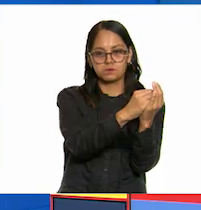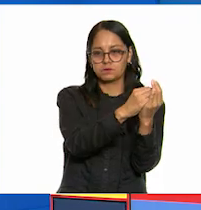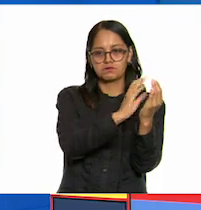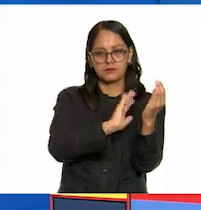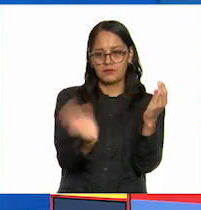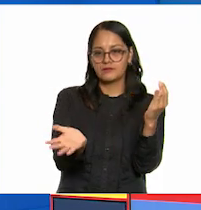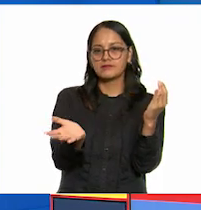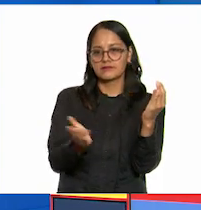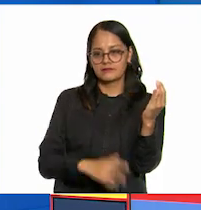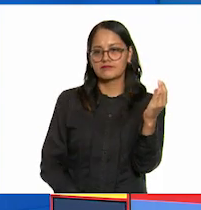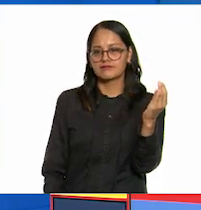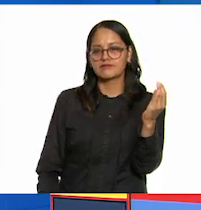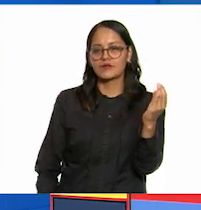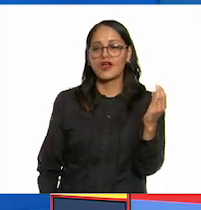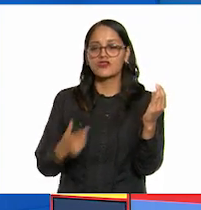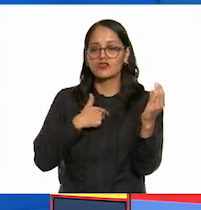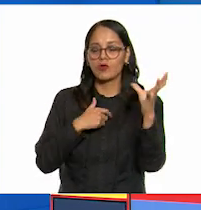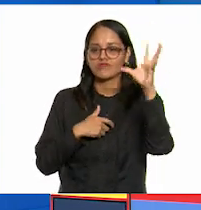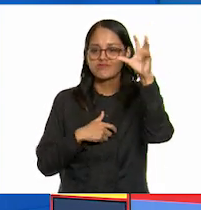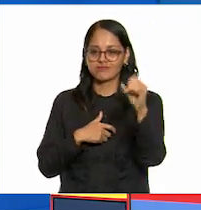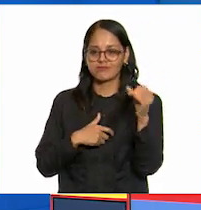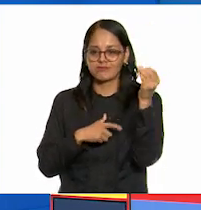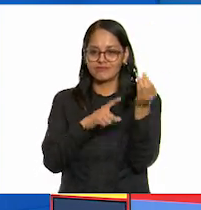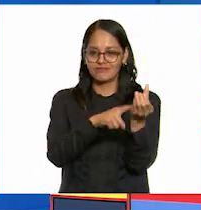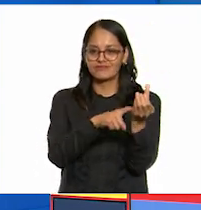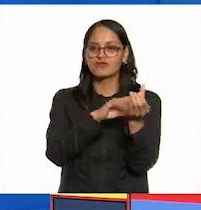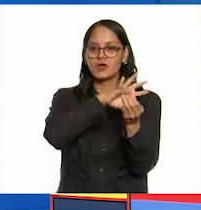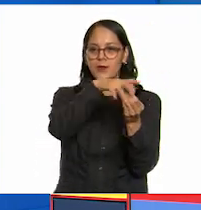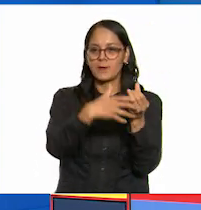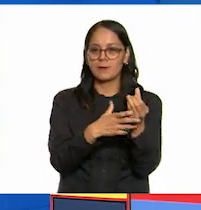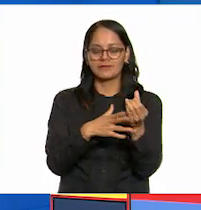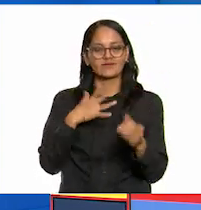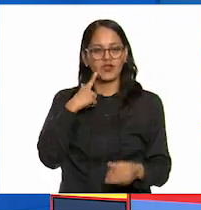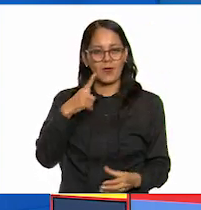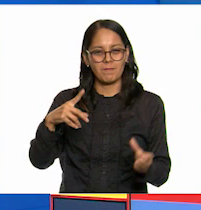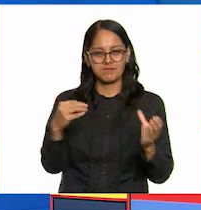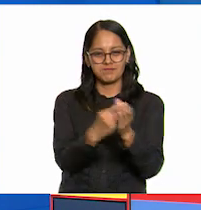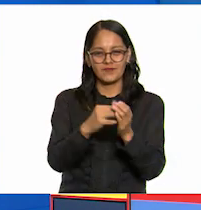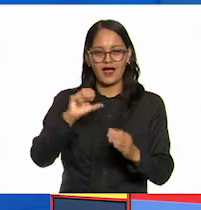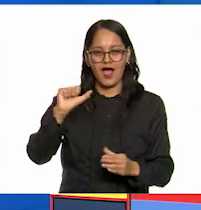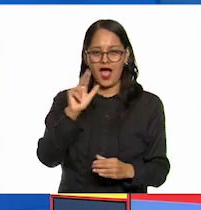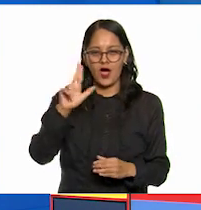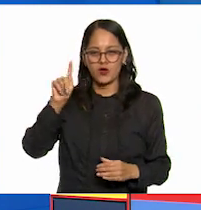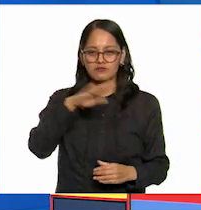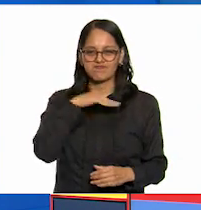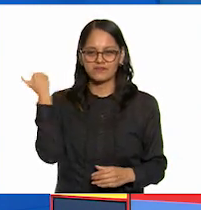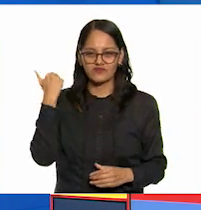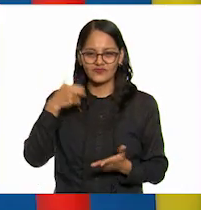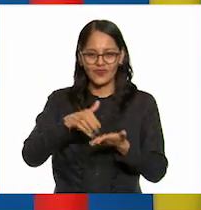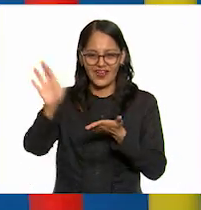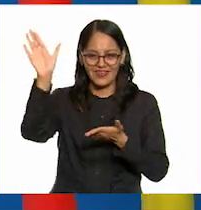yo la detengo con mi guante y reluce un grandioso auto maestro está fuera